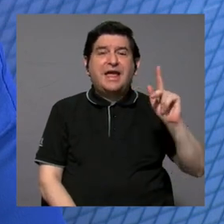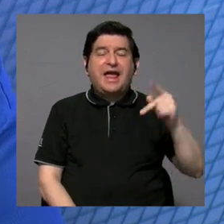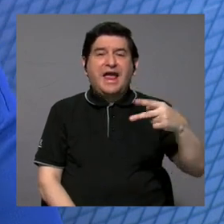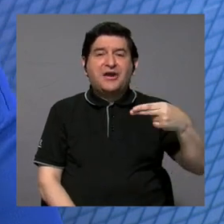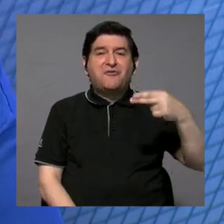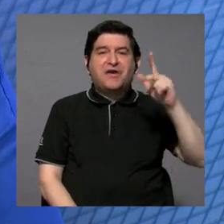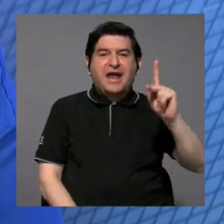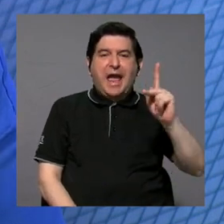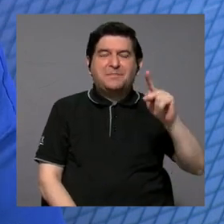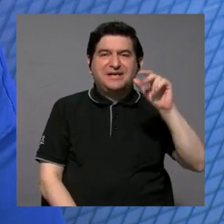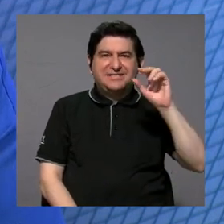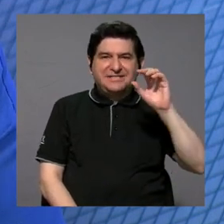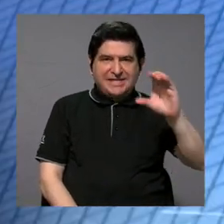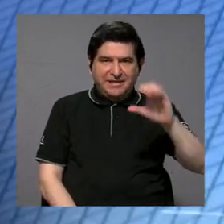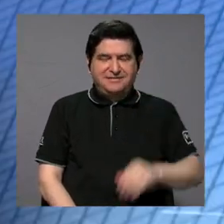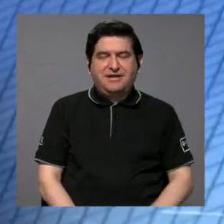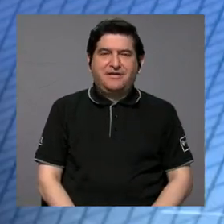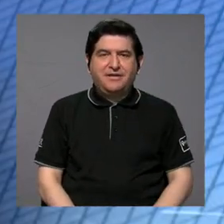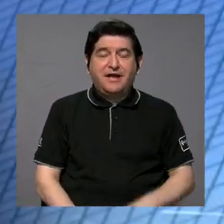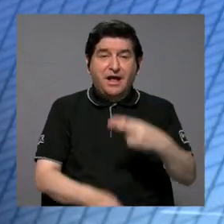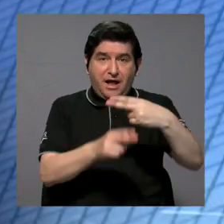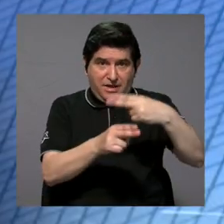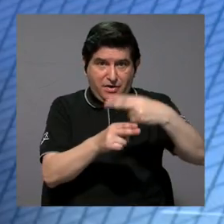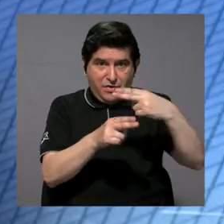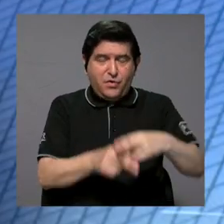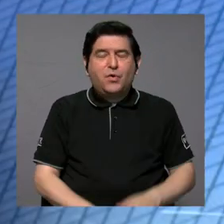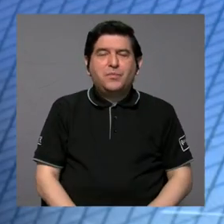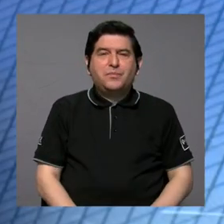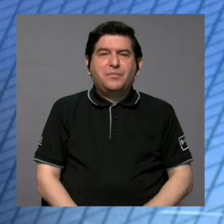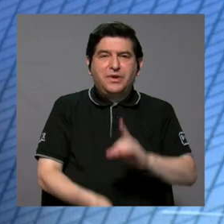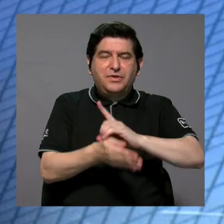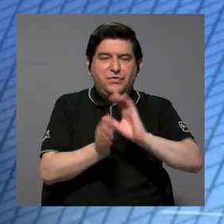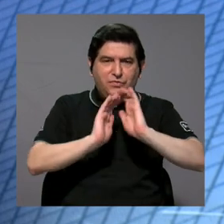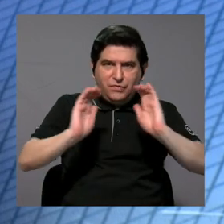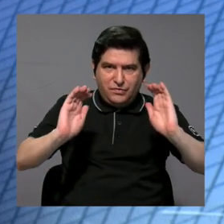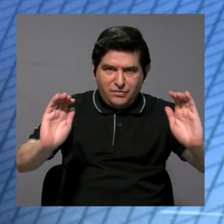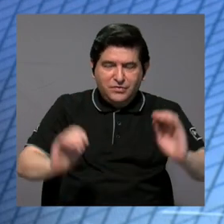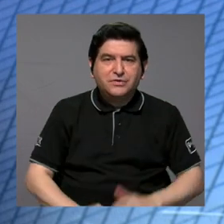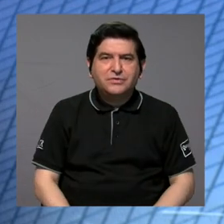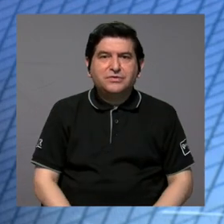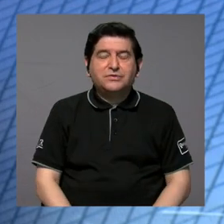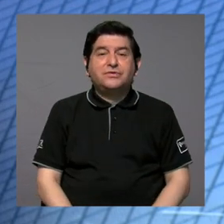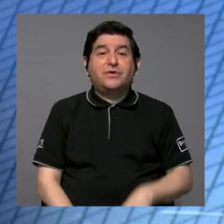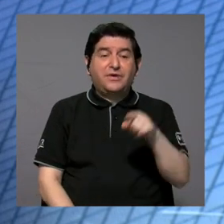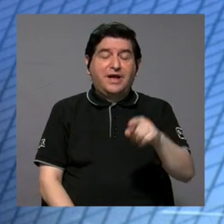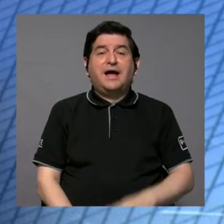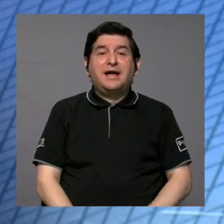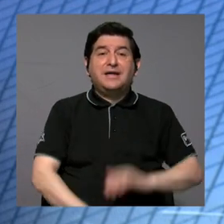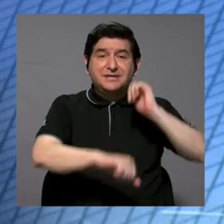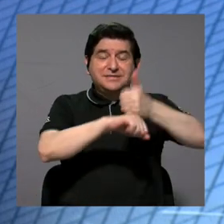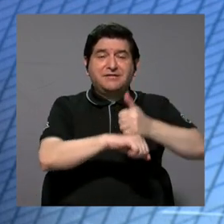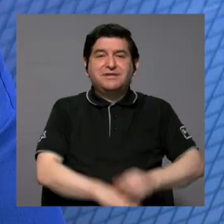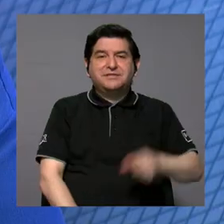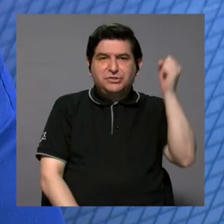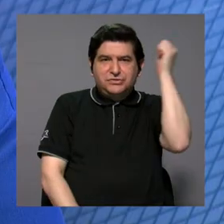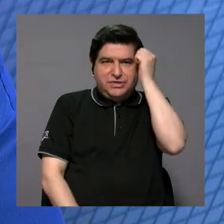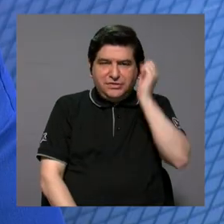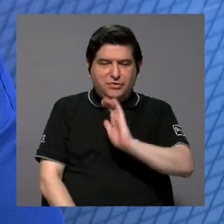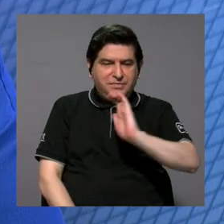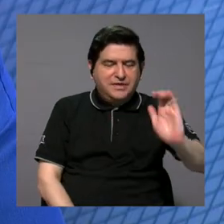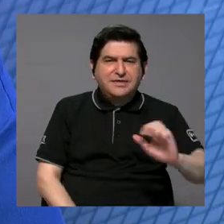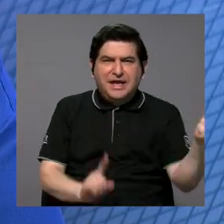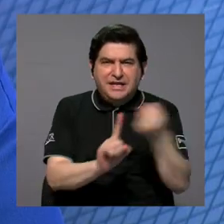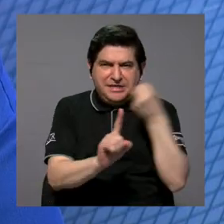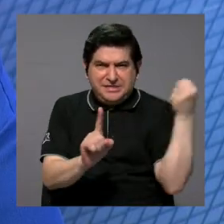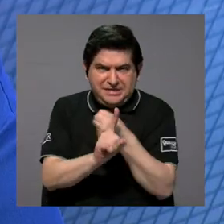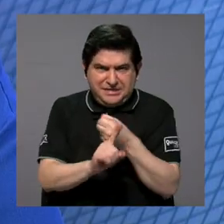¿verdad? Que es el creado a nombre del pediatra que generó el síndrome de niño agredido, ¿verdad? En su honor. Los